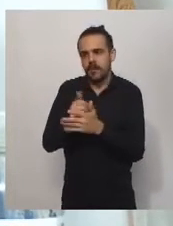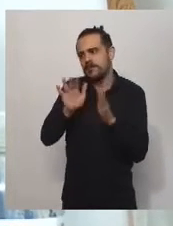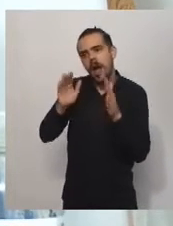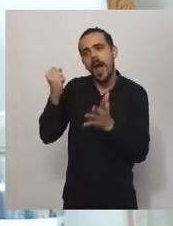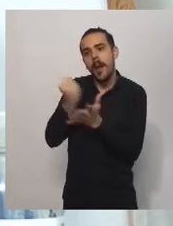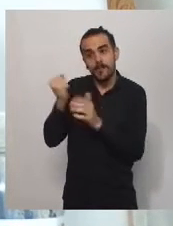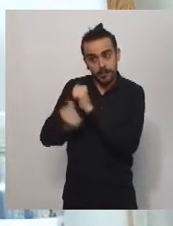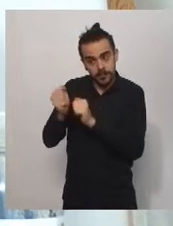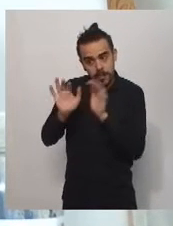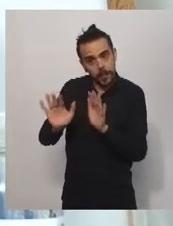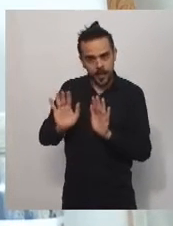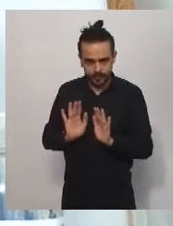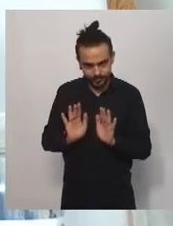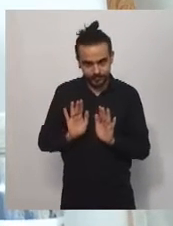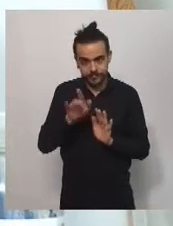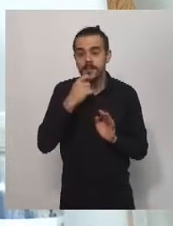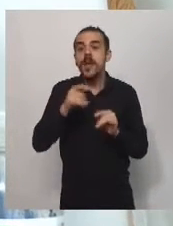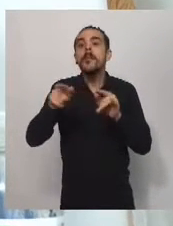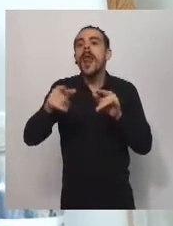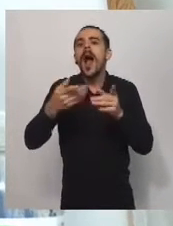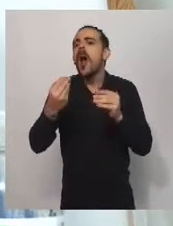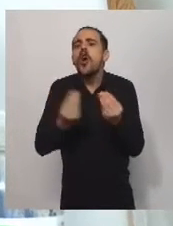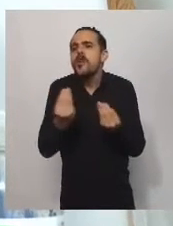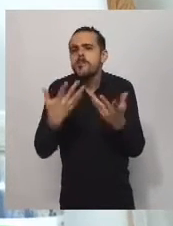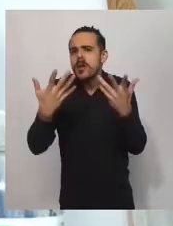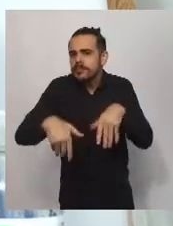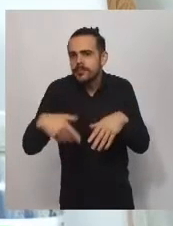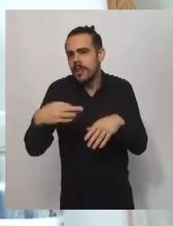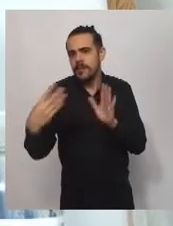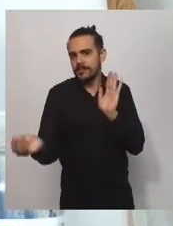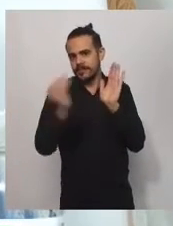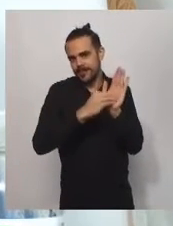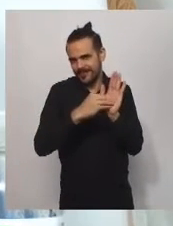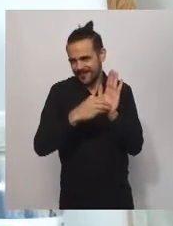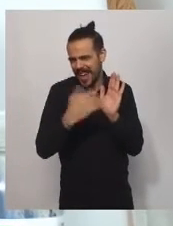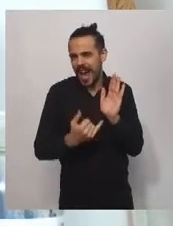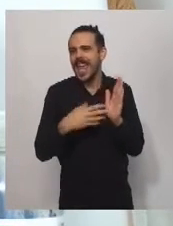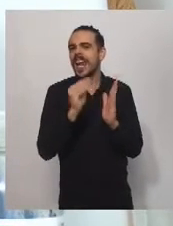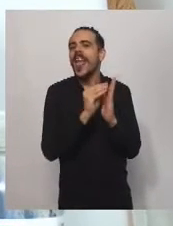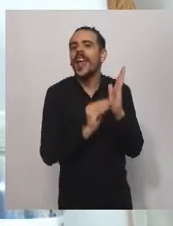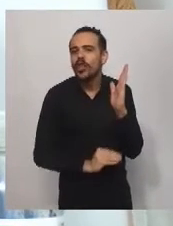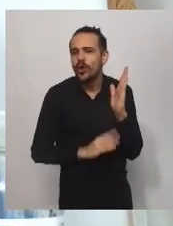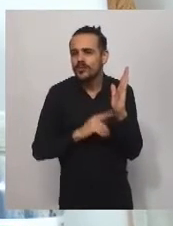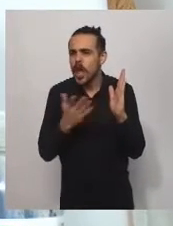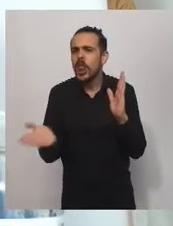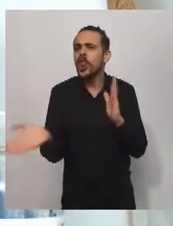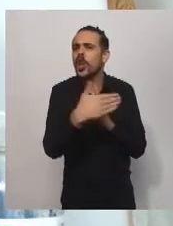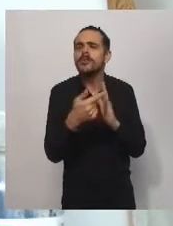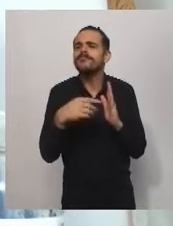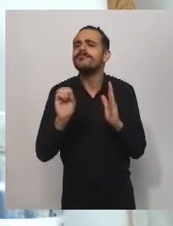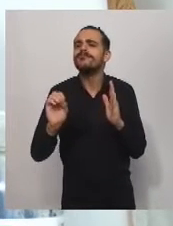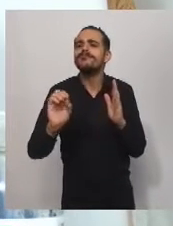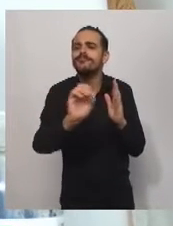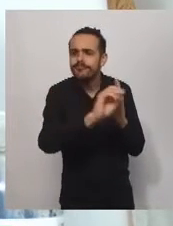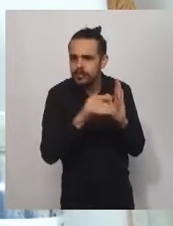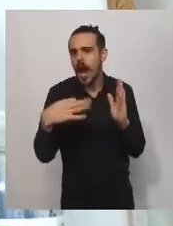registradas en el registro de instituciones deportivas de la provincia de Entre Ríos, que vale la pena decir, las cuentas registradas